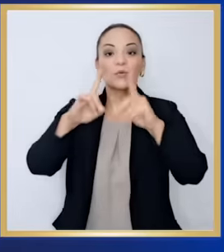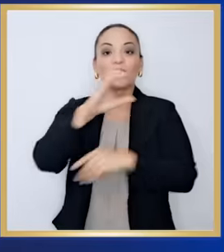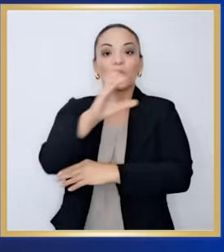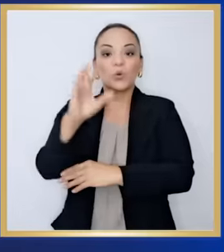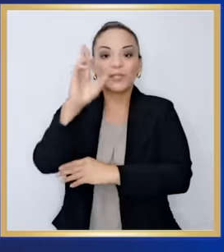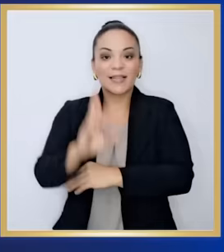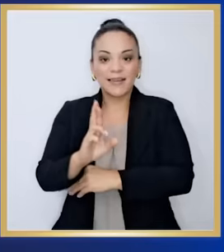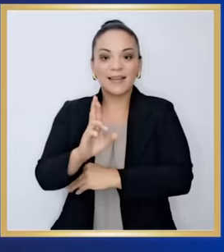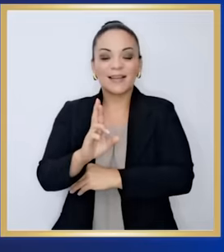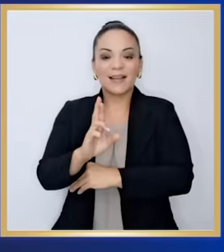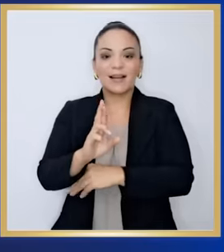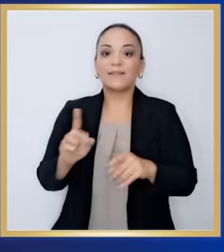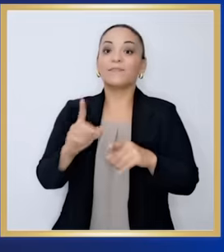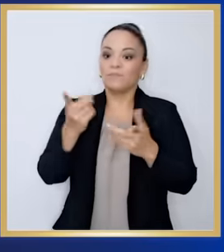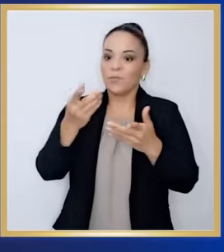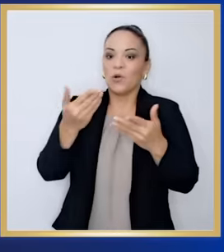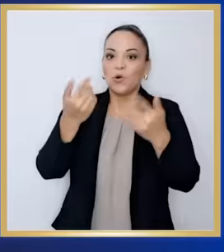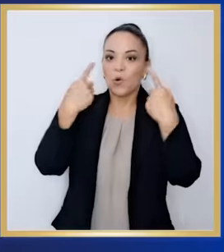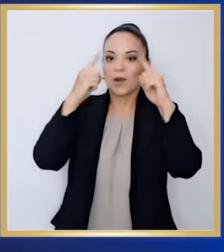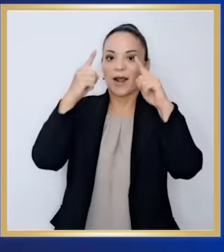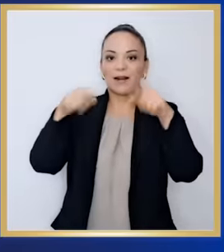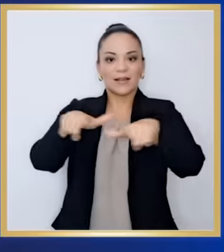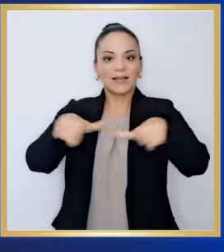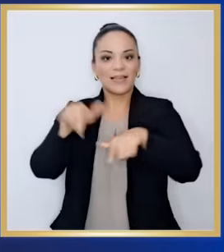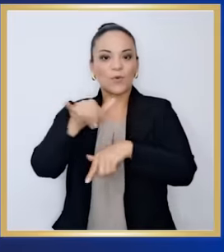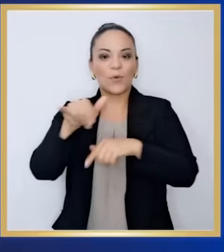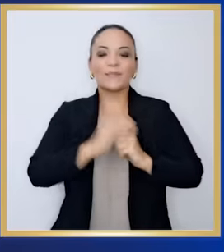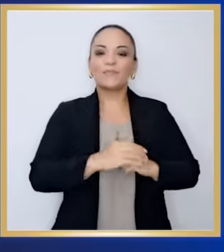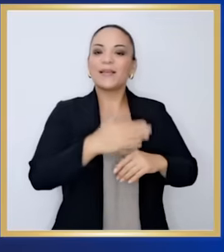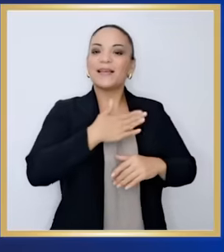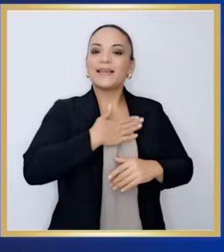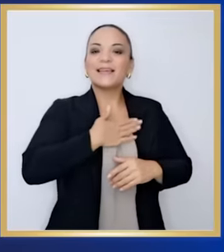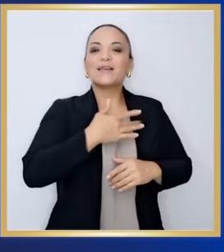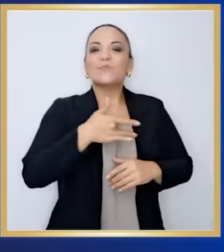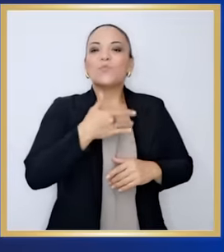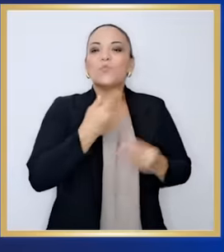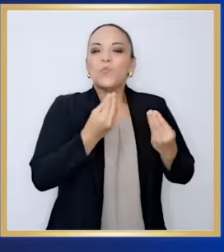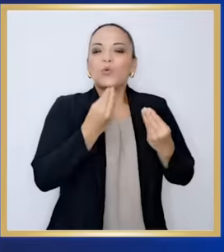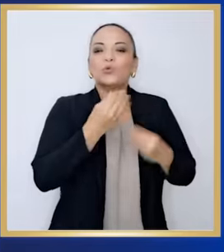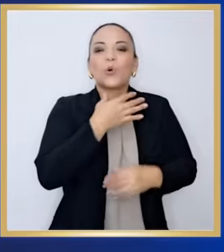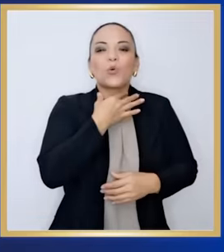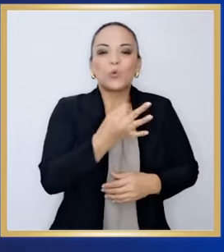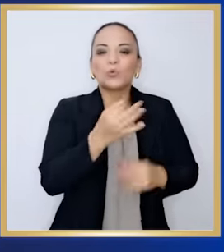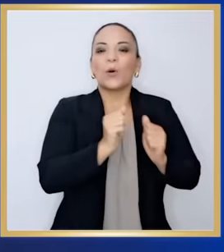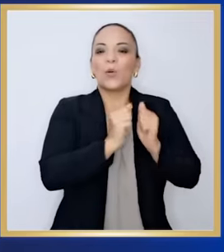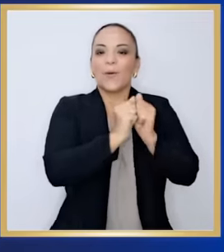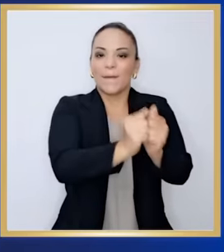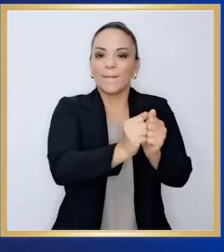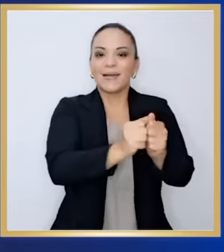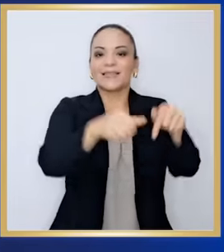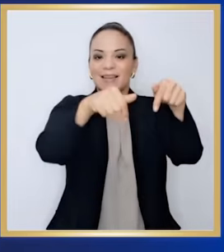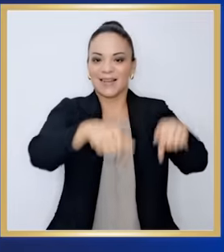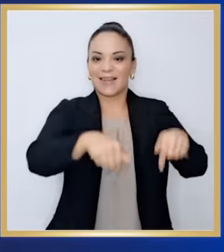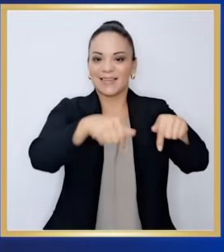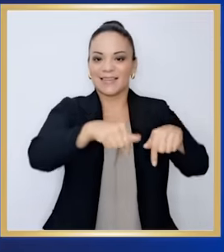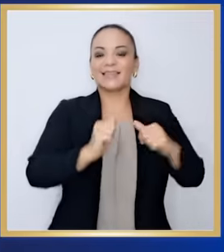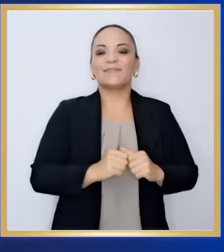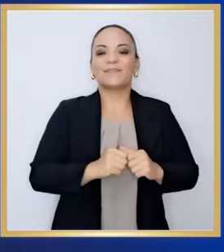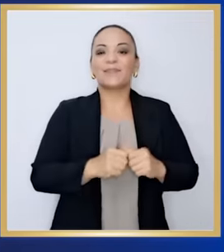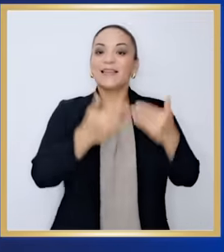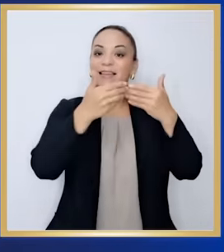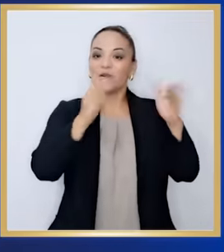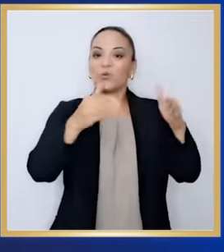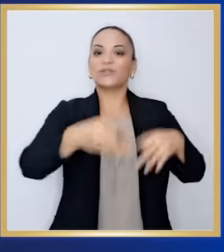Todos los centros educativos de Costa Rica pudieran tener un lugar así. Me da muchísimo gusto